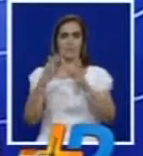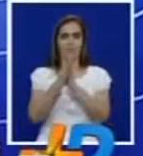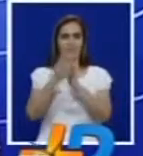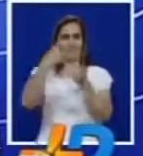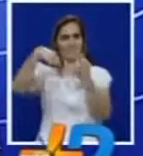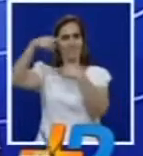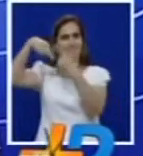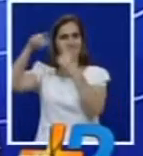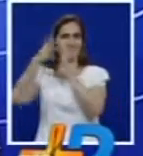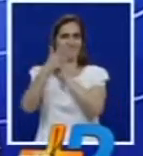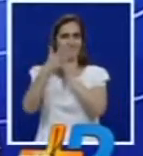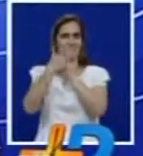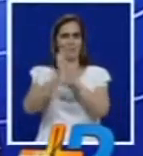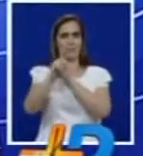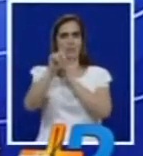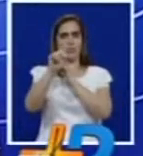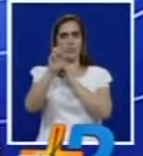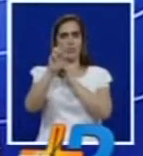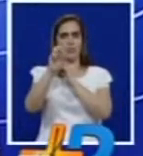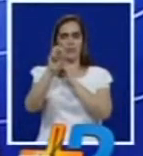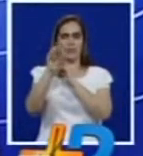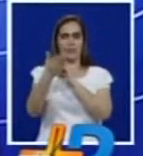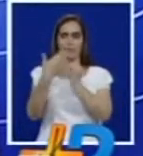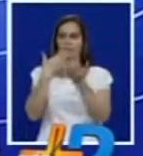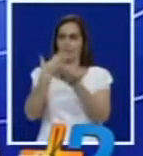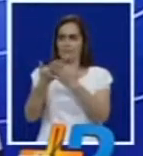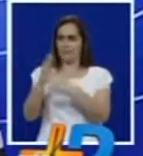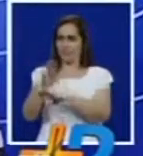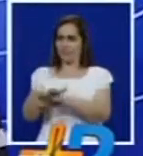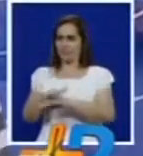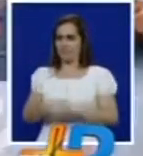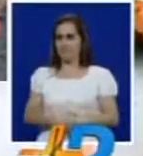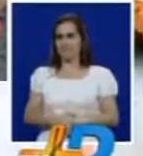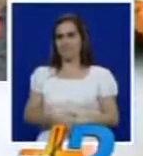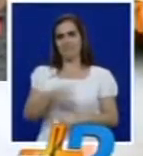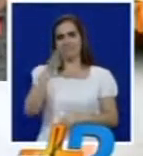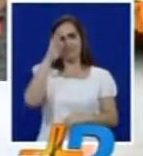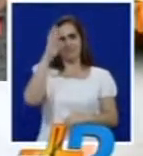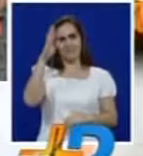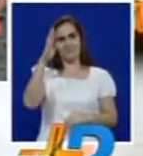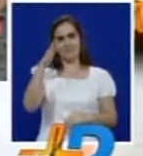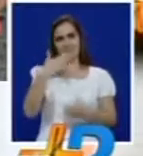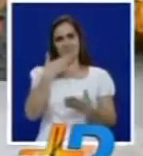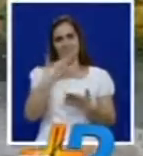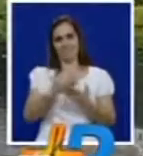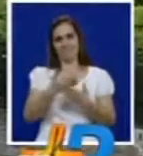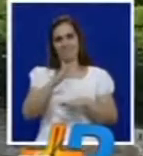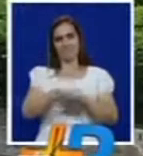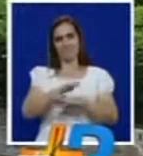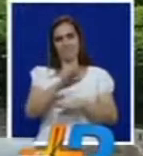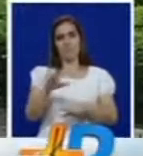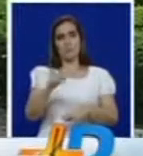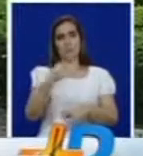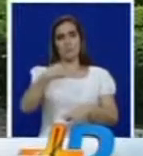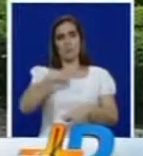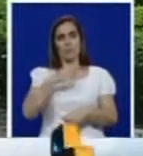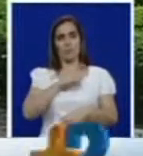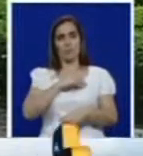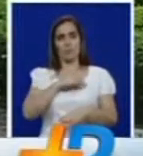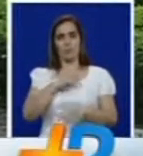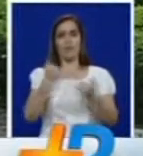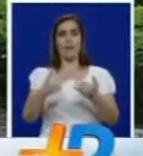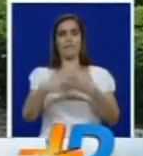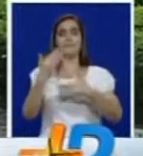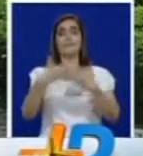las noticias del entretenimiento con Lorena Balmas Lorena buenas tardes hola Lorena Fernanda y muy buenas tardes para todos es un placer saludarlos